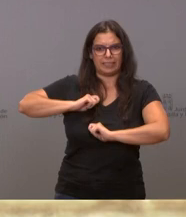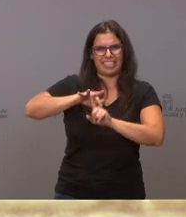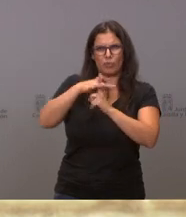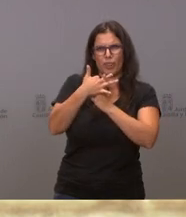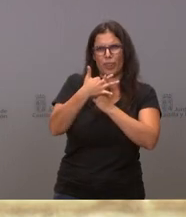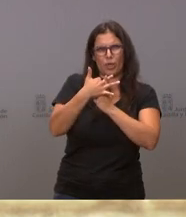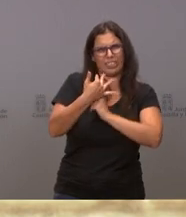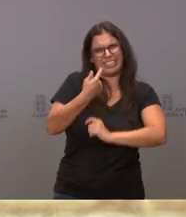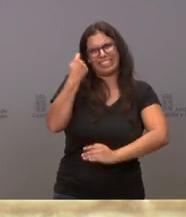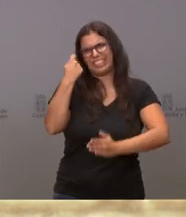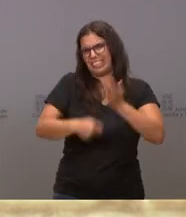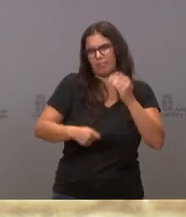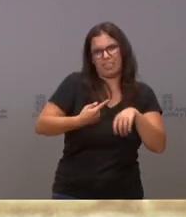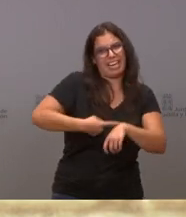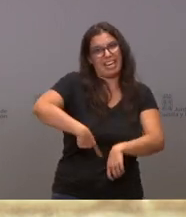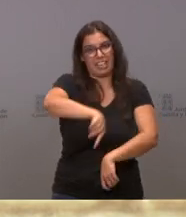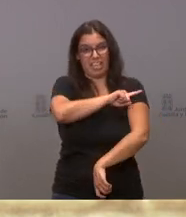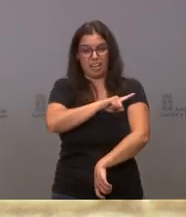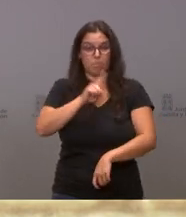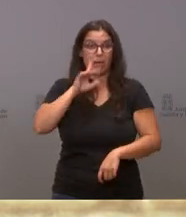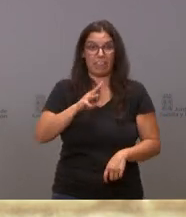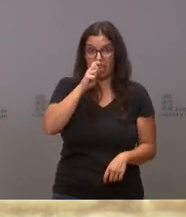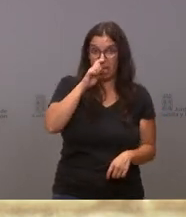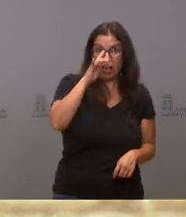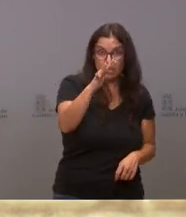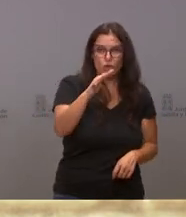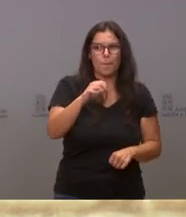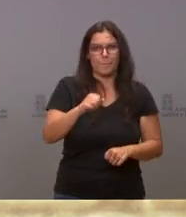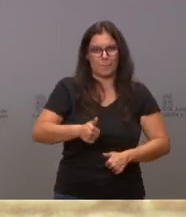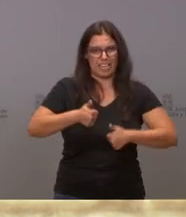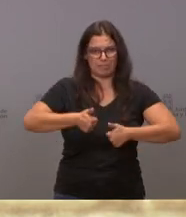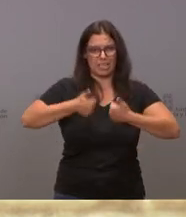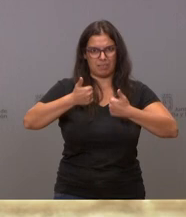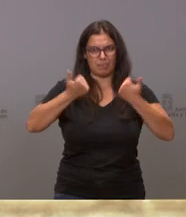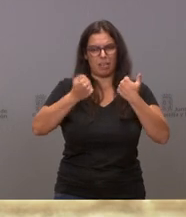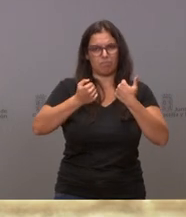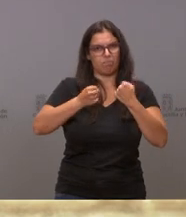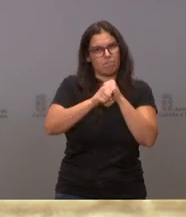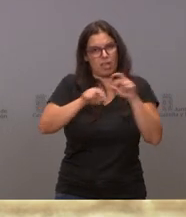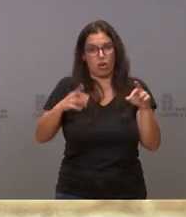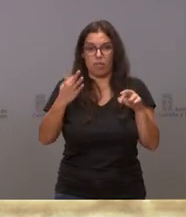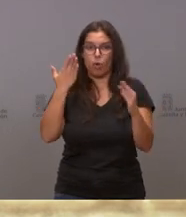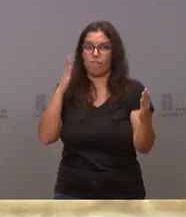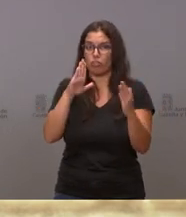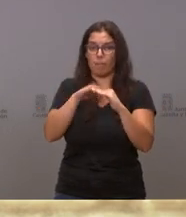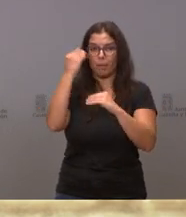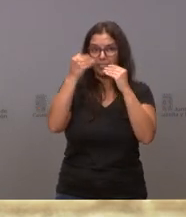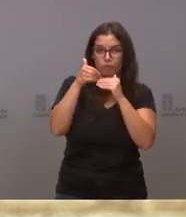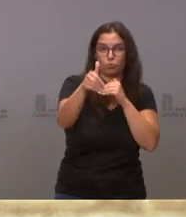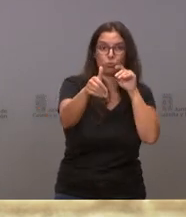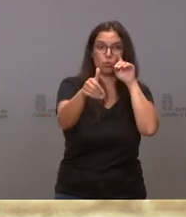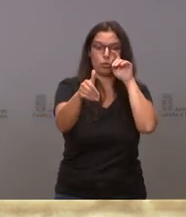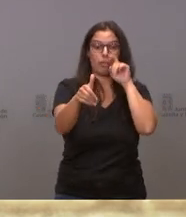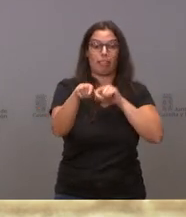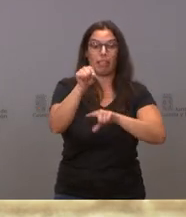parece ser que se va a consolidar en los próximos años. Tendremos que afrontar el futuro para tomar